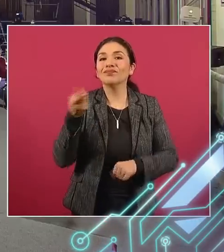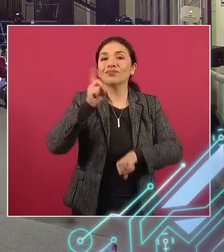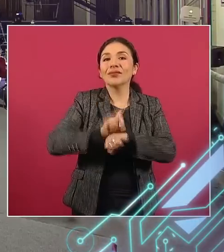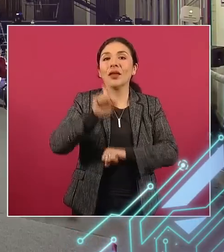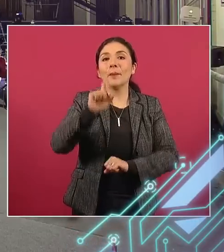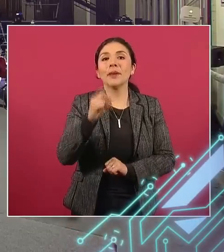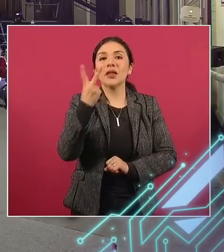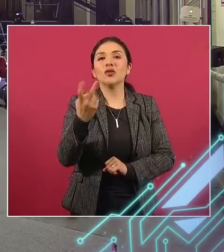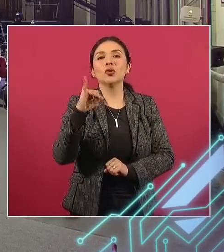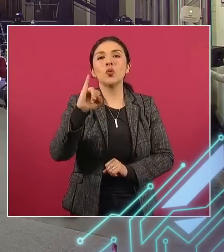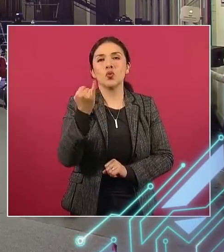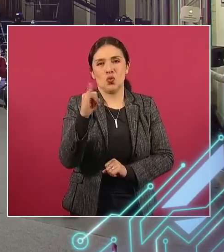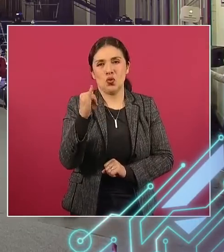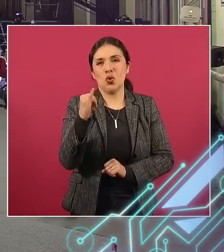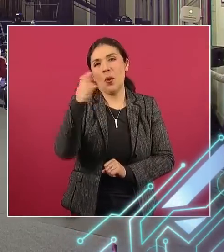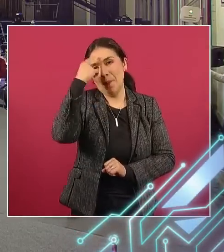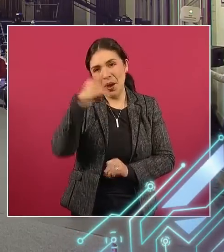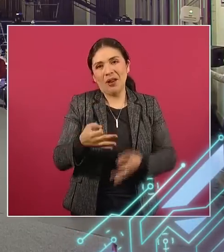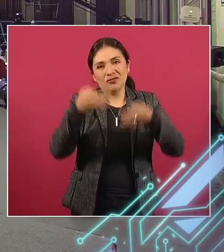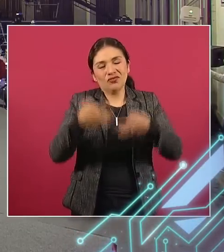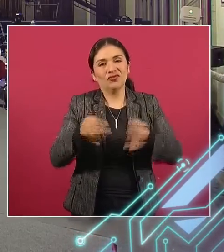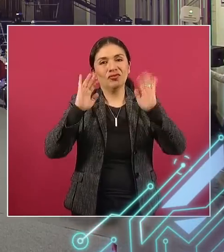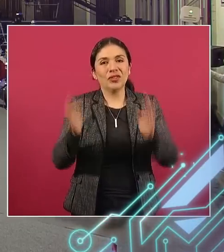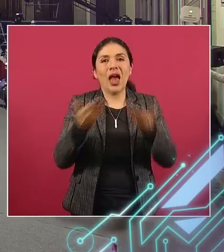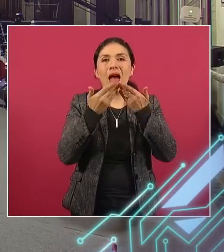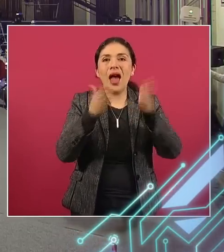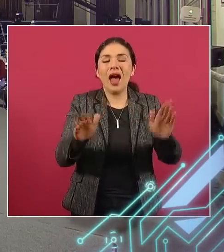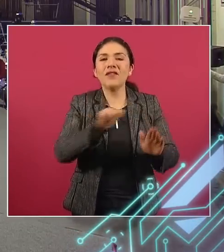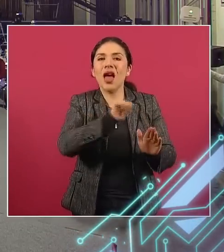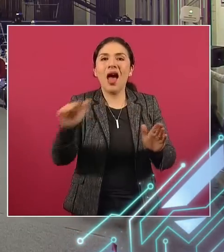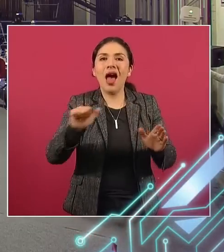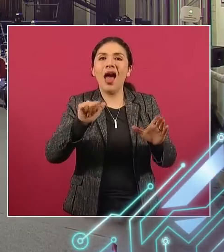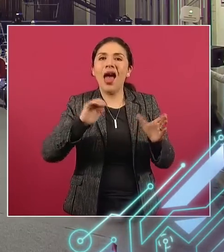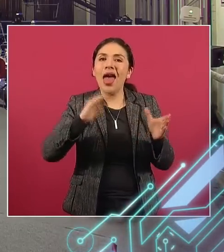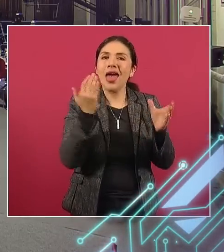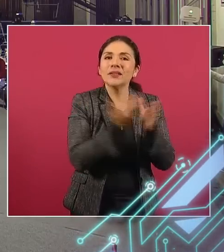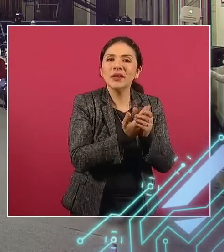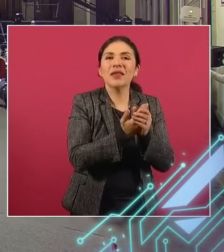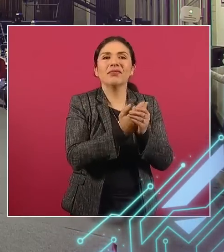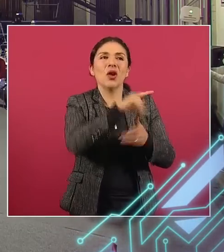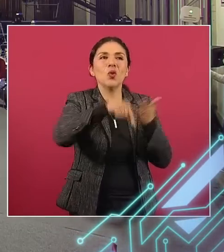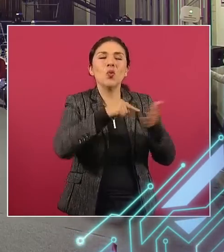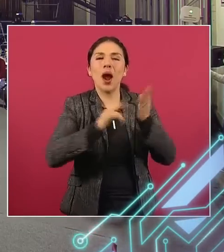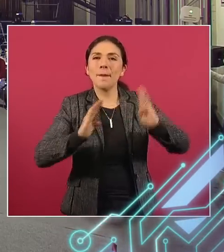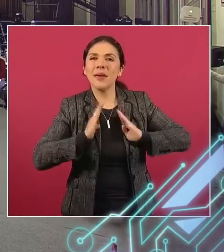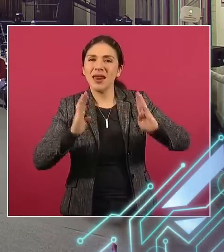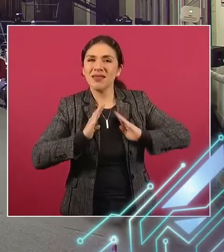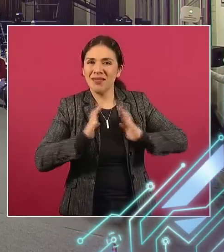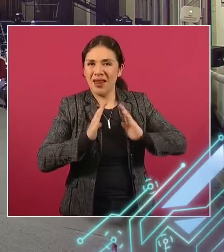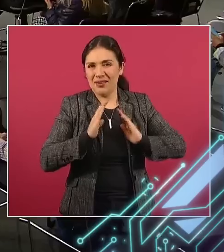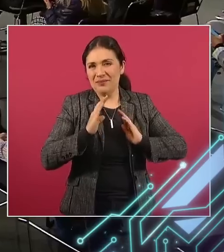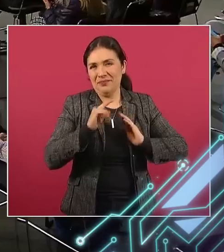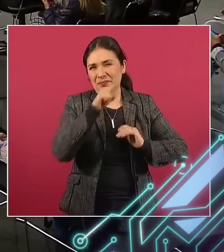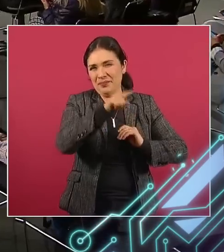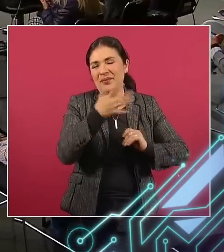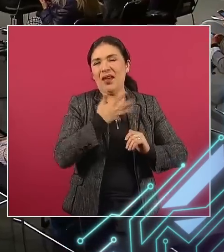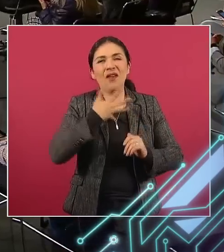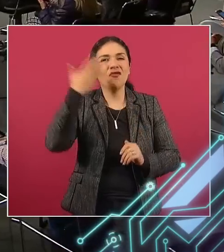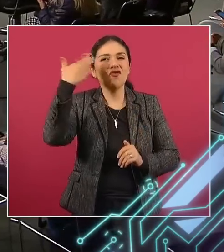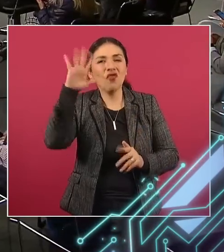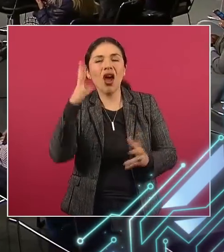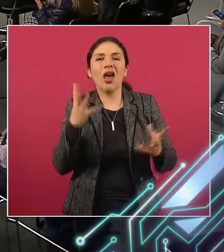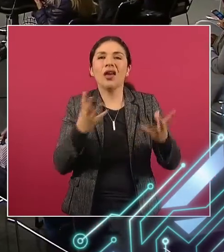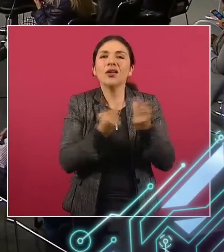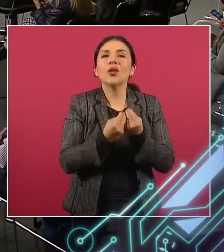junio, donde se formalizó esta apertura a los expedientes y a todas las instalaciones militares que estuvieron involucradas en